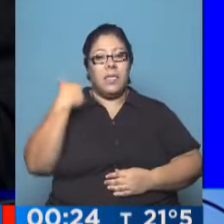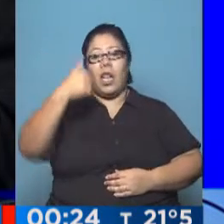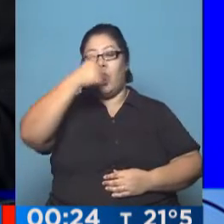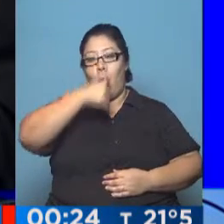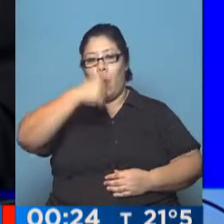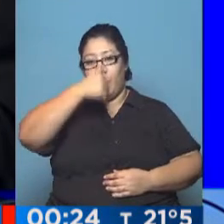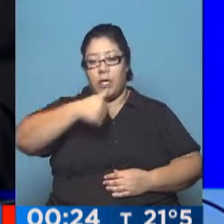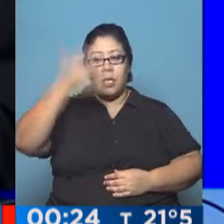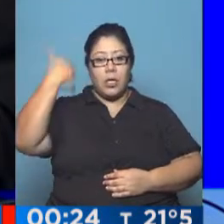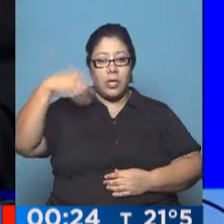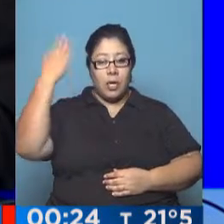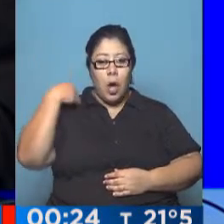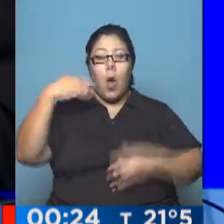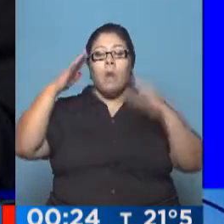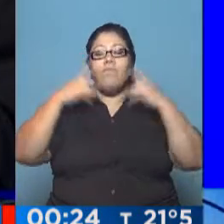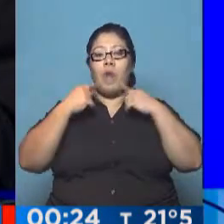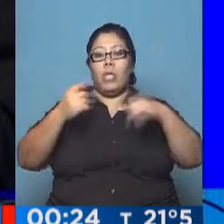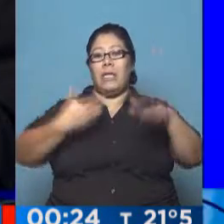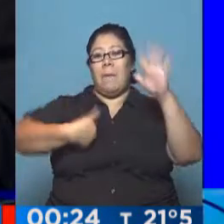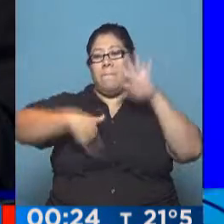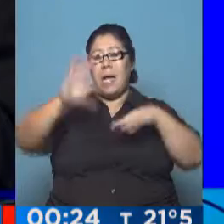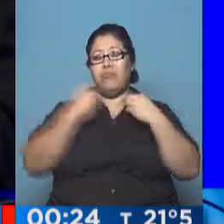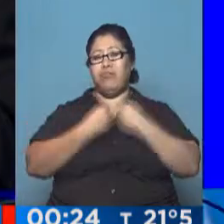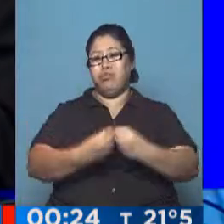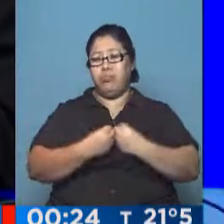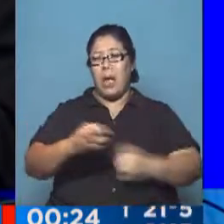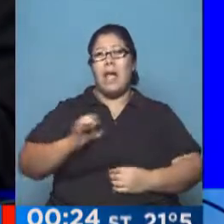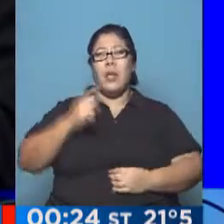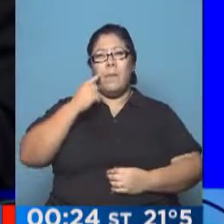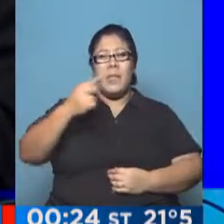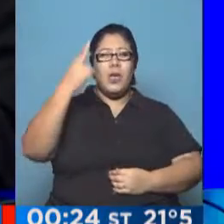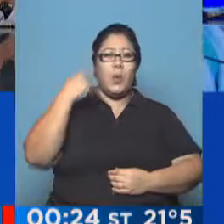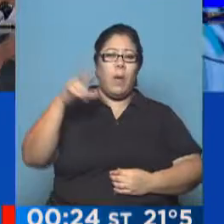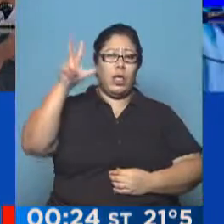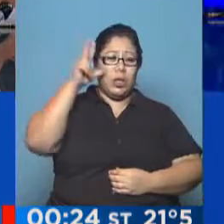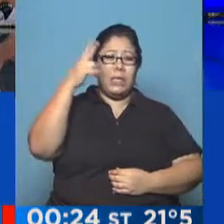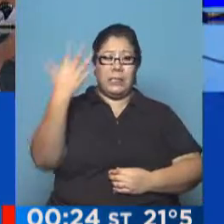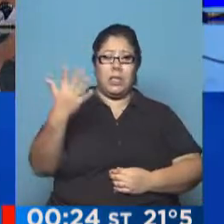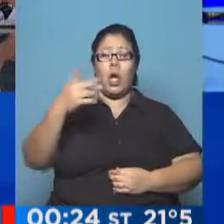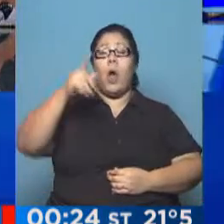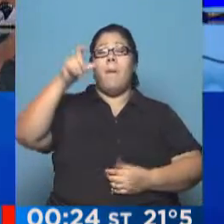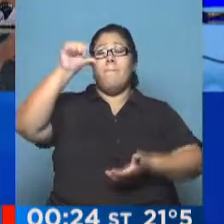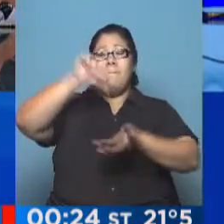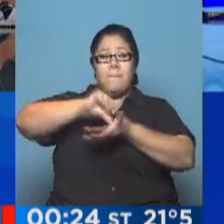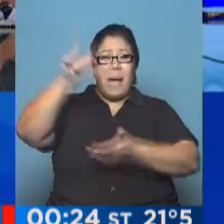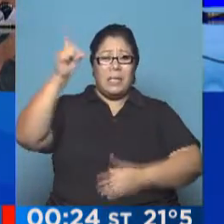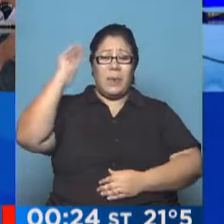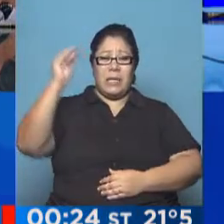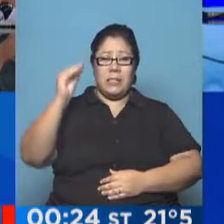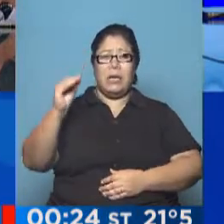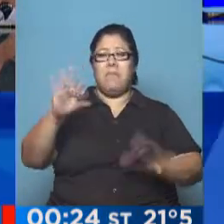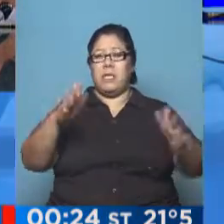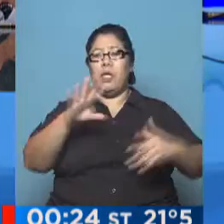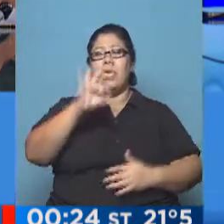las protestas más masivas desde 1985 en Brasil. Muchísima gente, se calcula entre 500 mil y un millón de